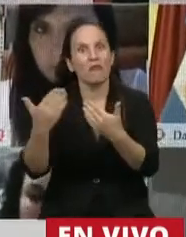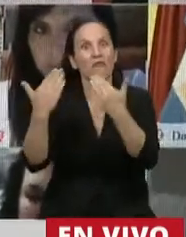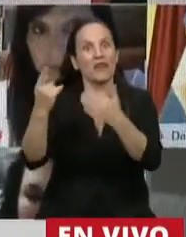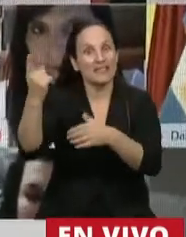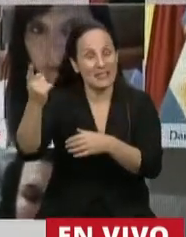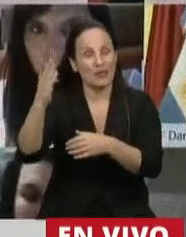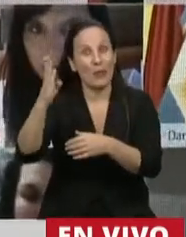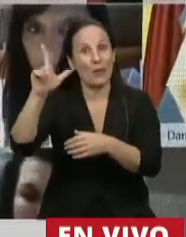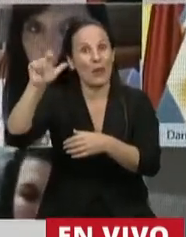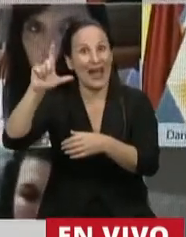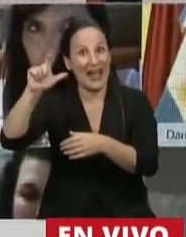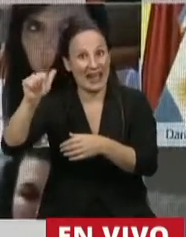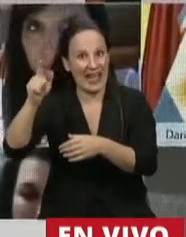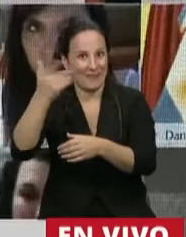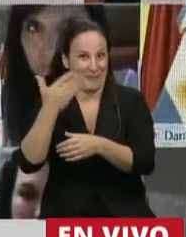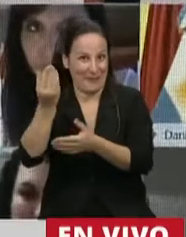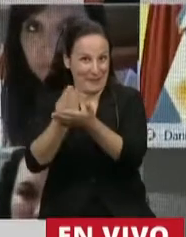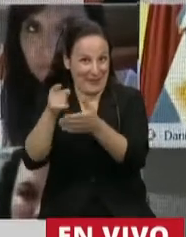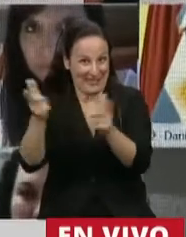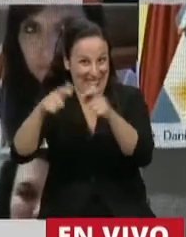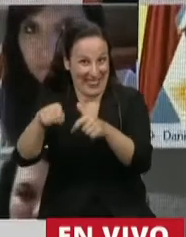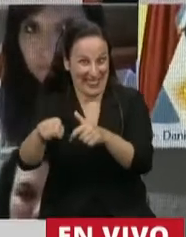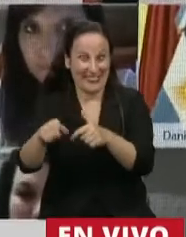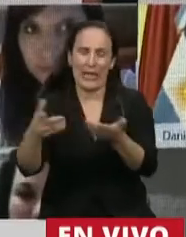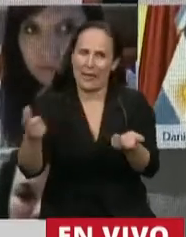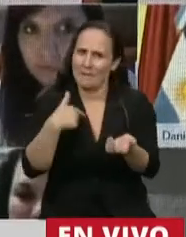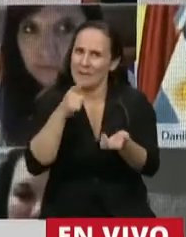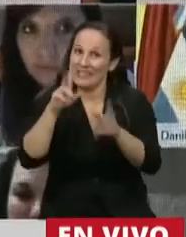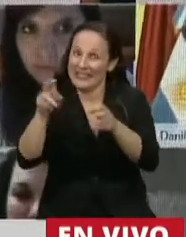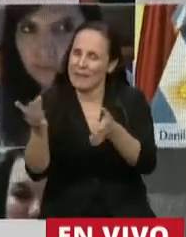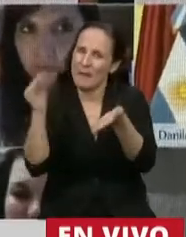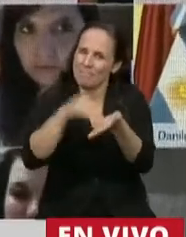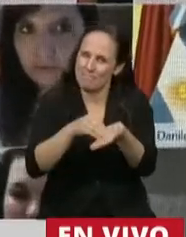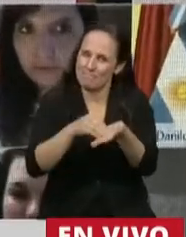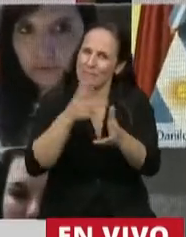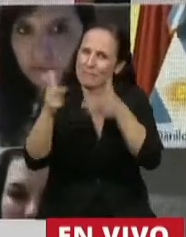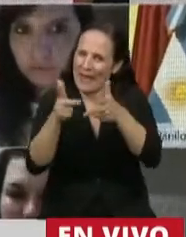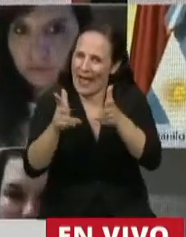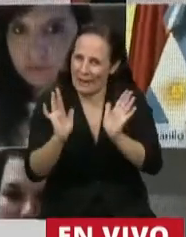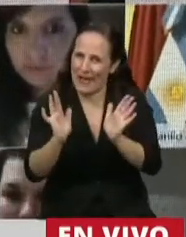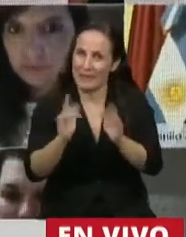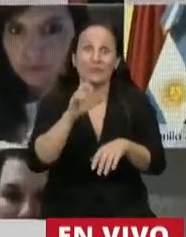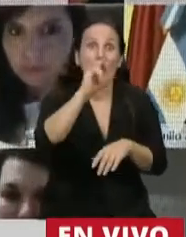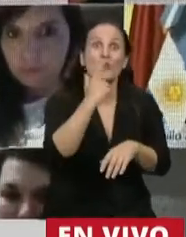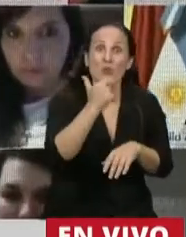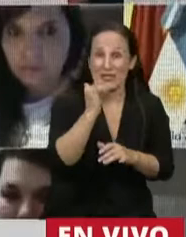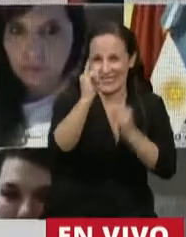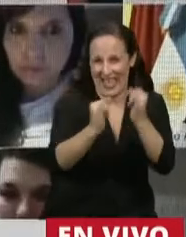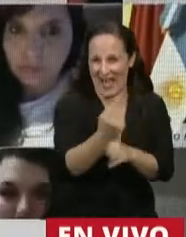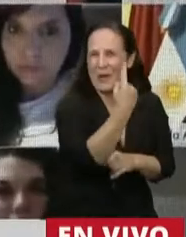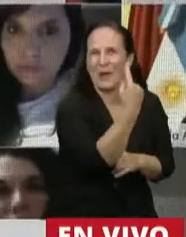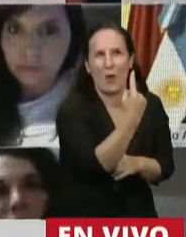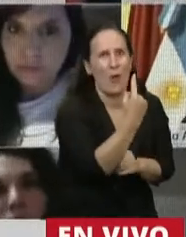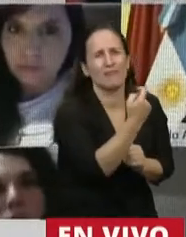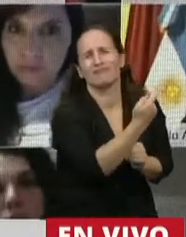Presidenta, creo que es fundamental que lo pongamos en la agenda, porque como Luisa hay cientos